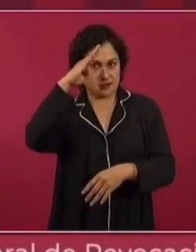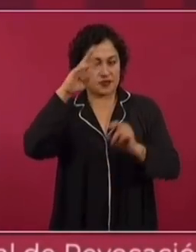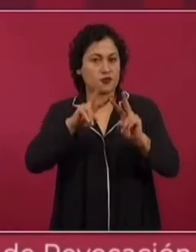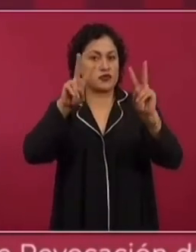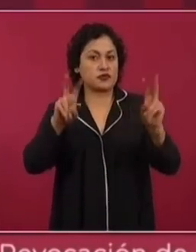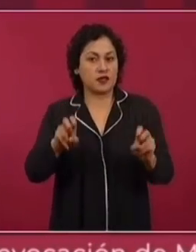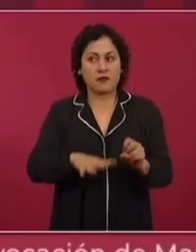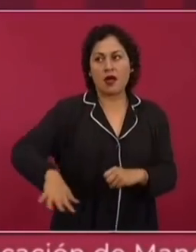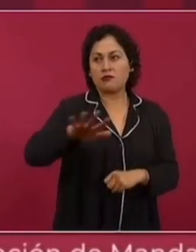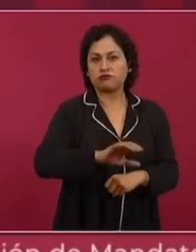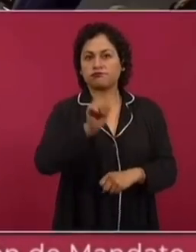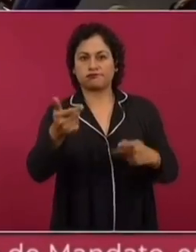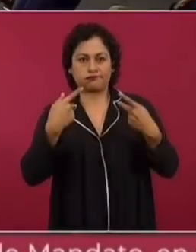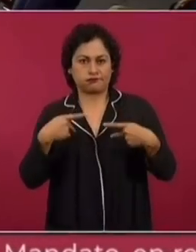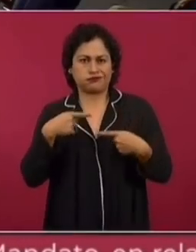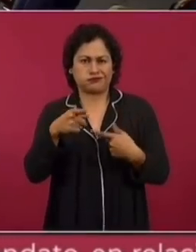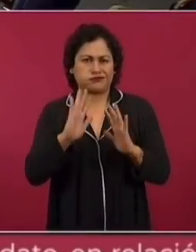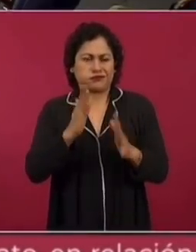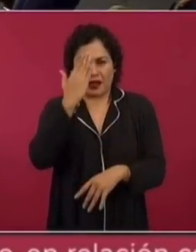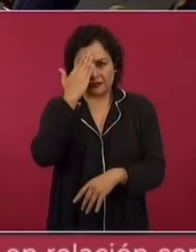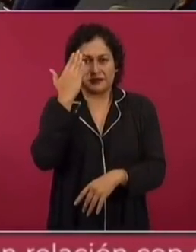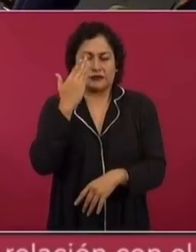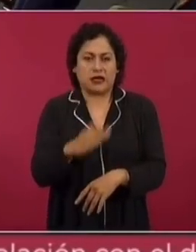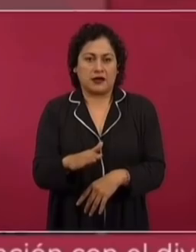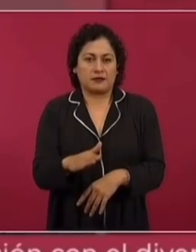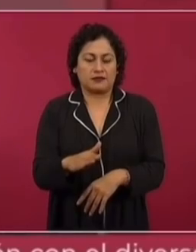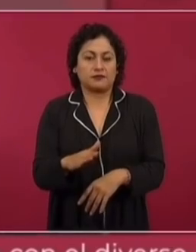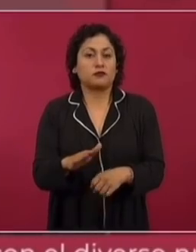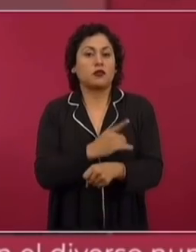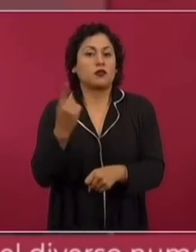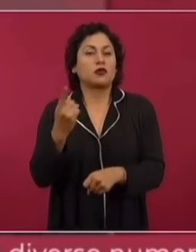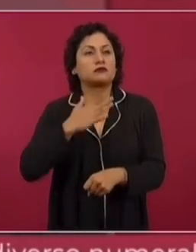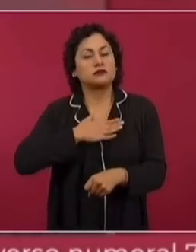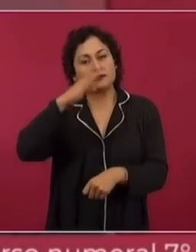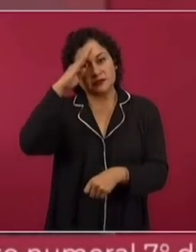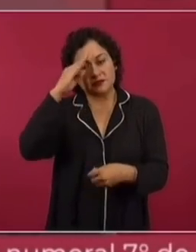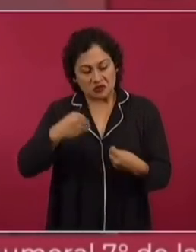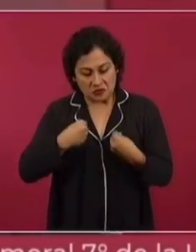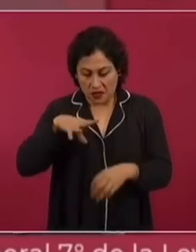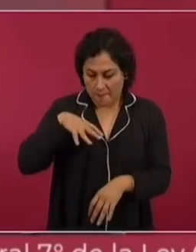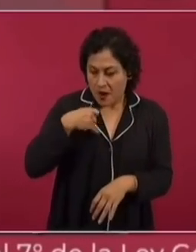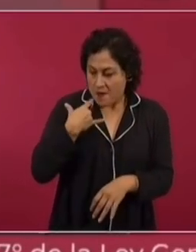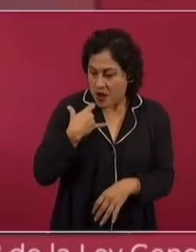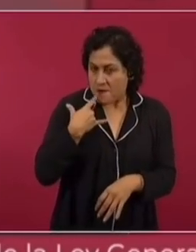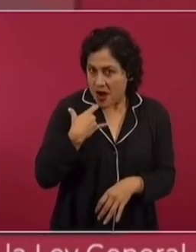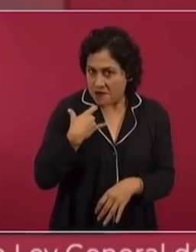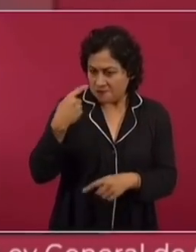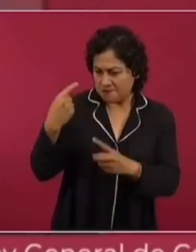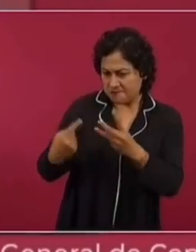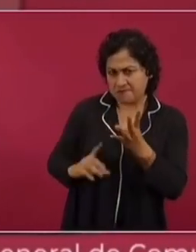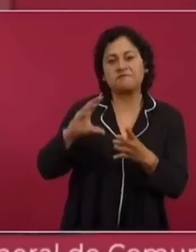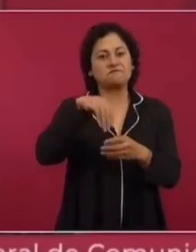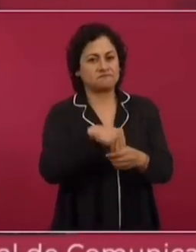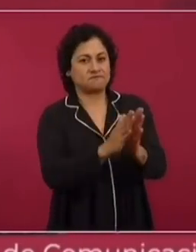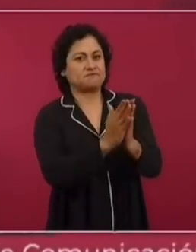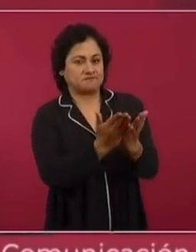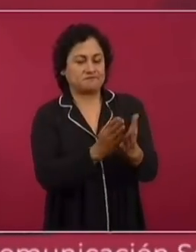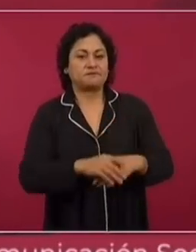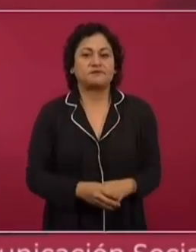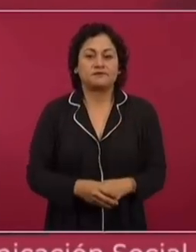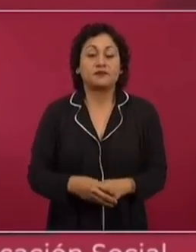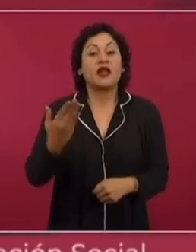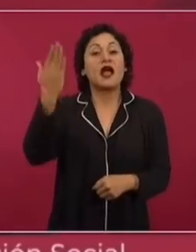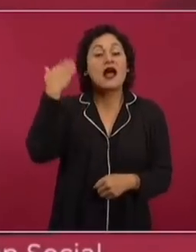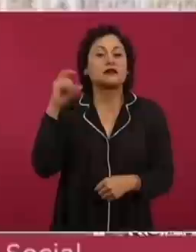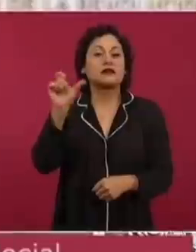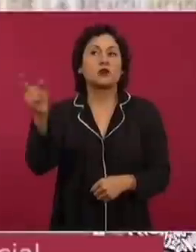y por qué se debe luchar en la vida. Sobre eso trata. Y cuando iba yo a ser intervenido por